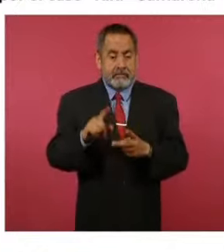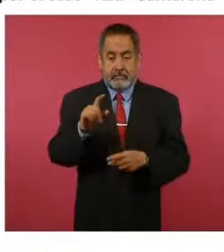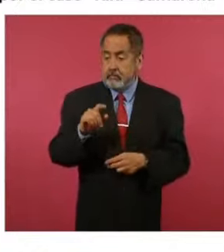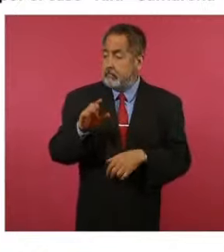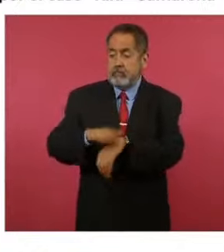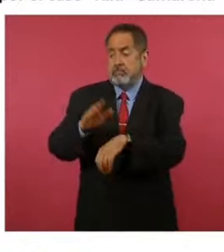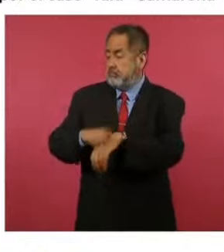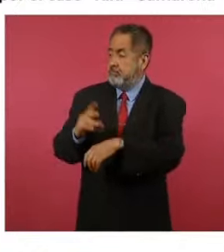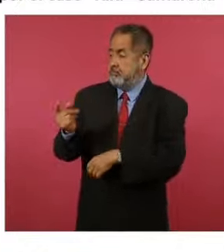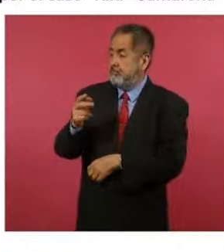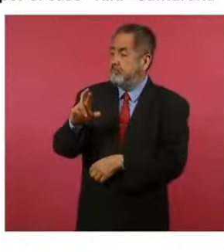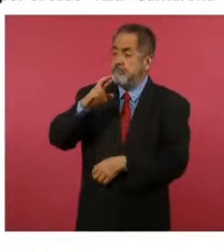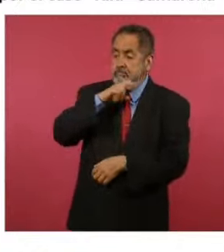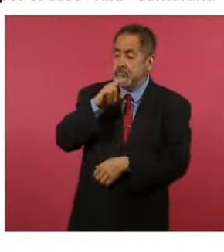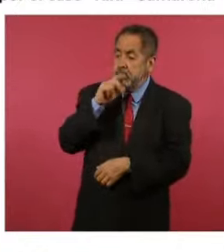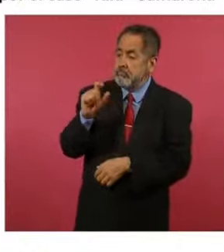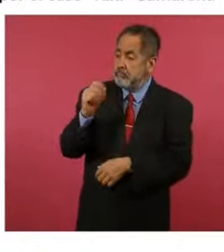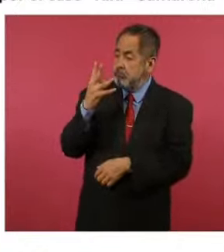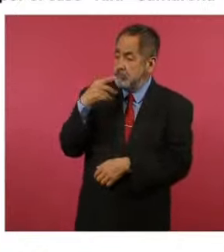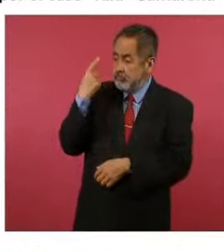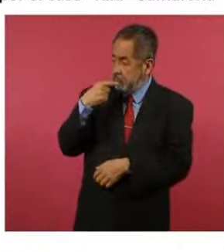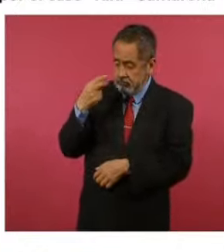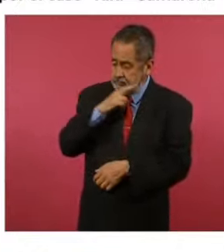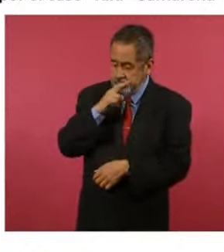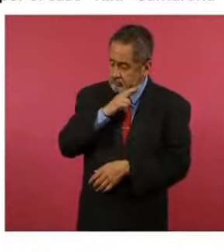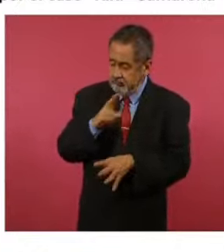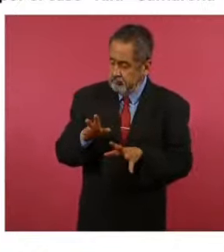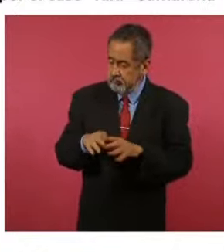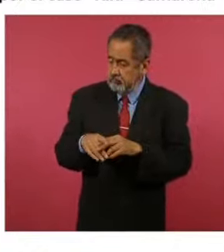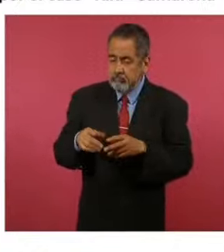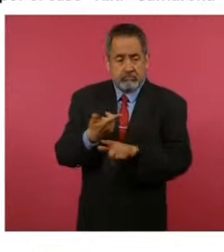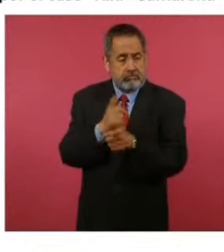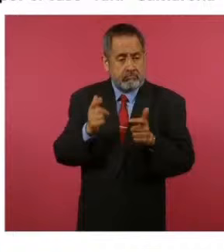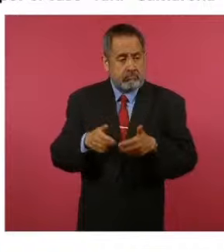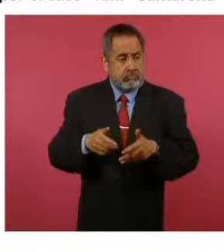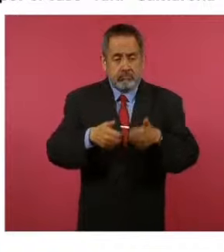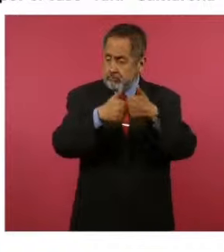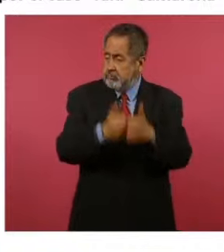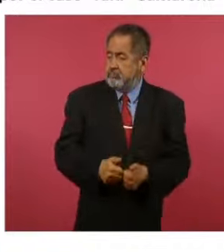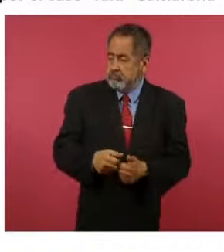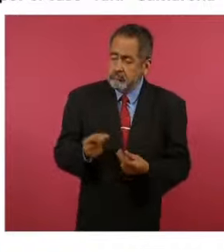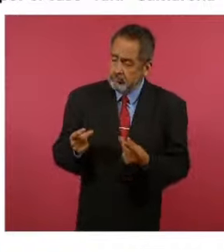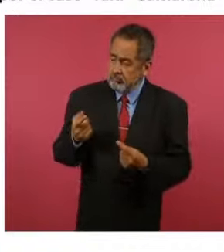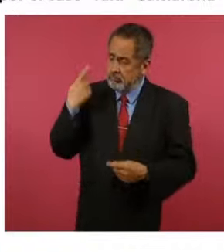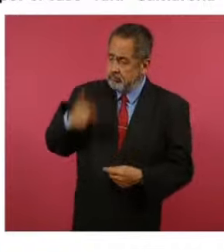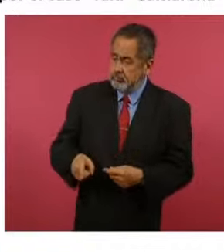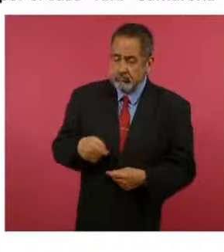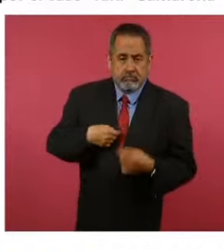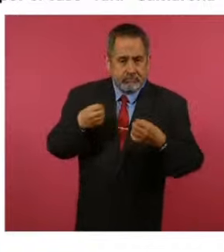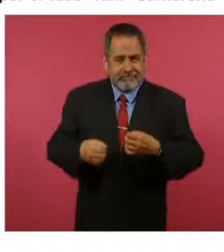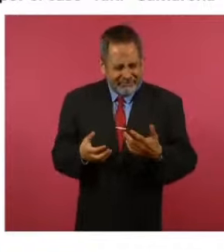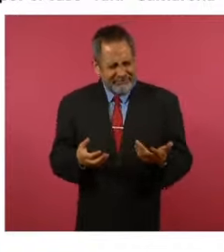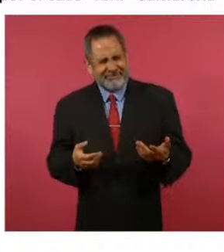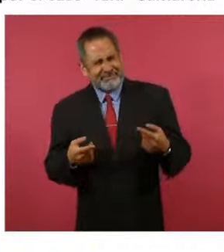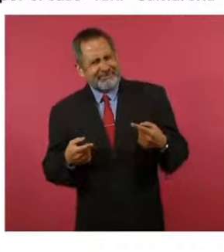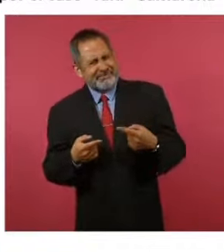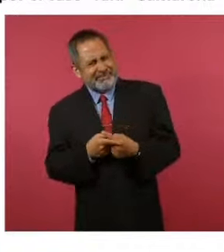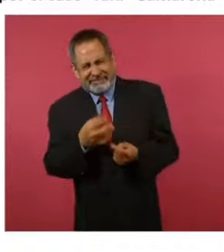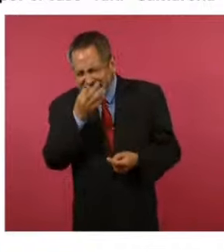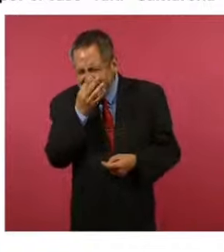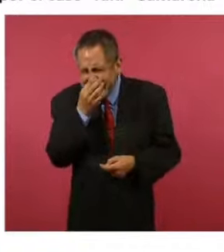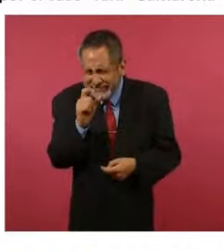de plazo para que se cumpla su resolución.